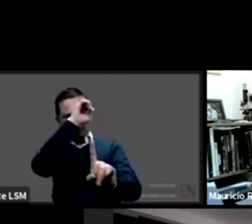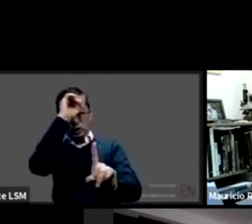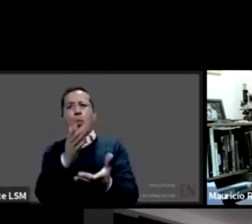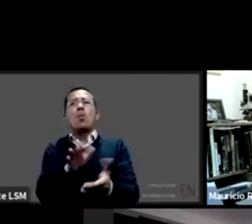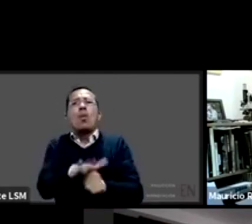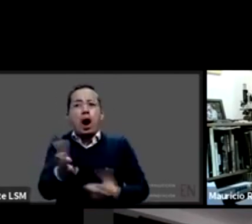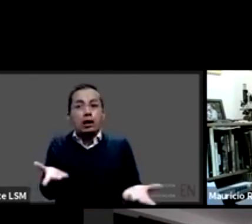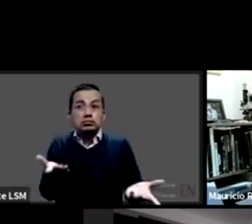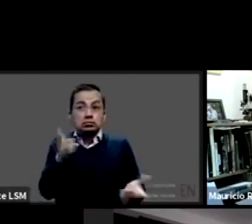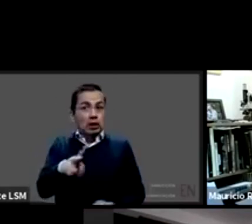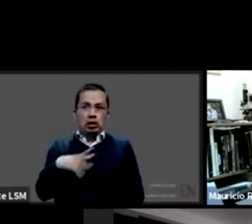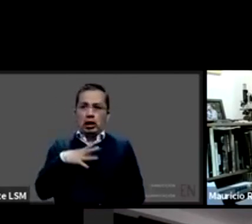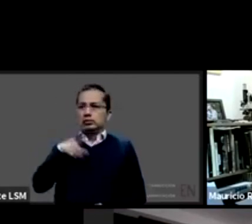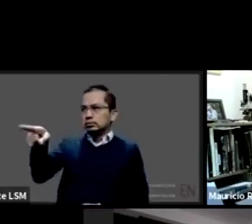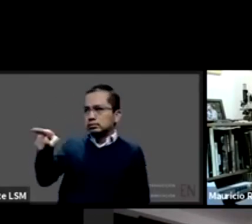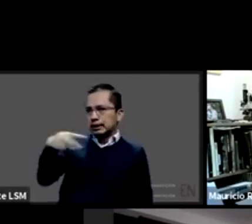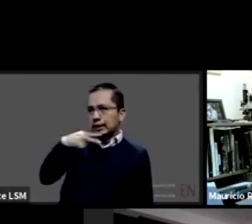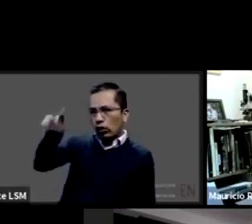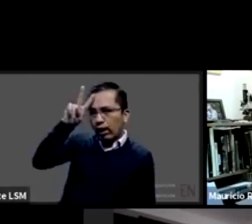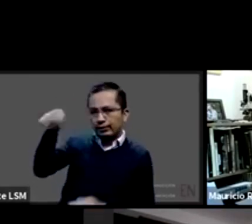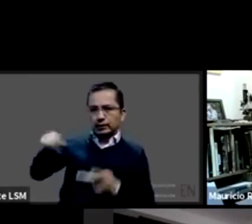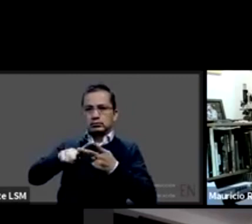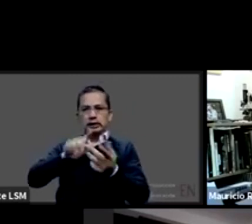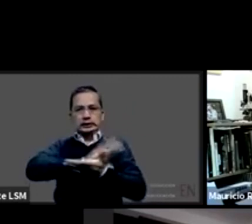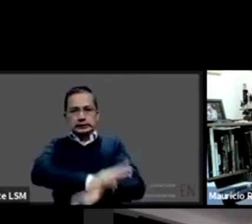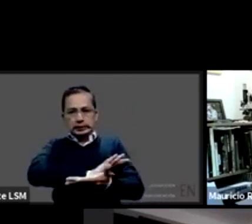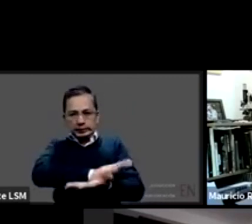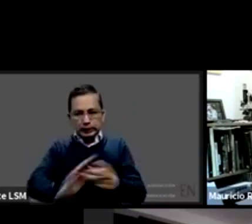y la discapacidad social entonces